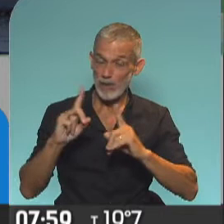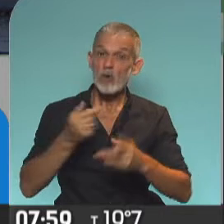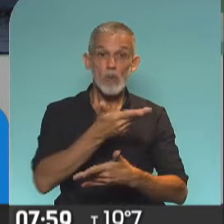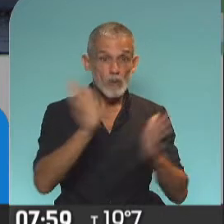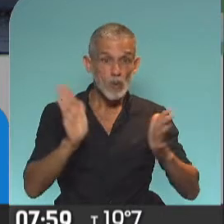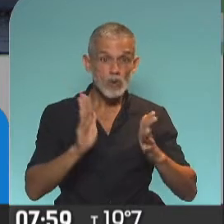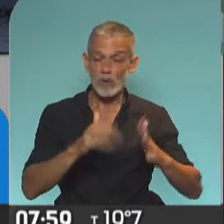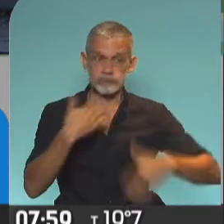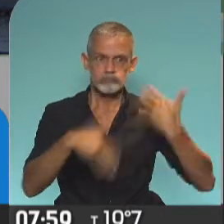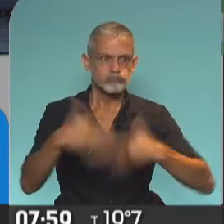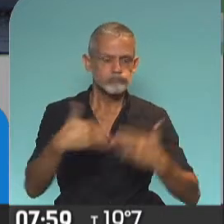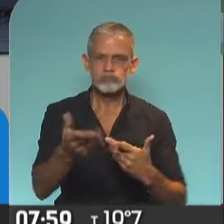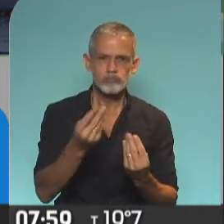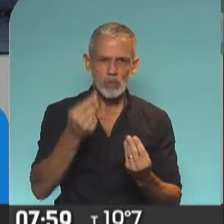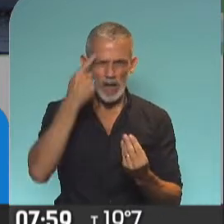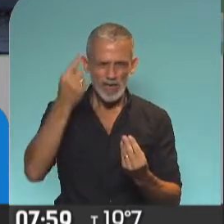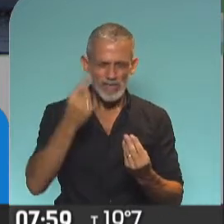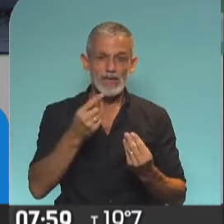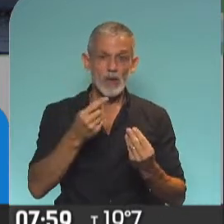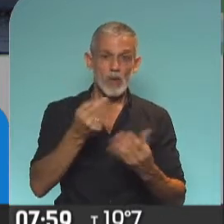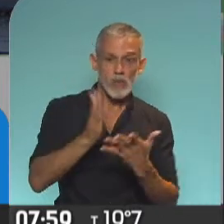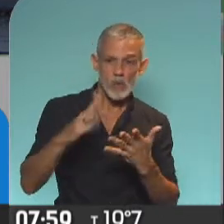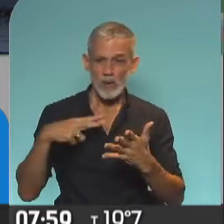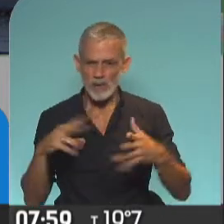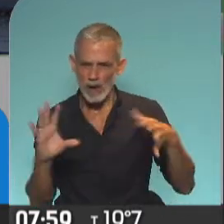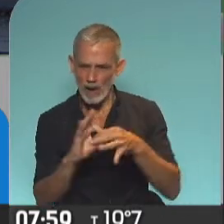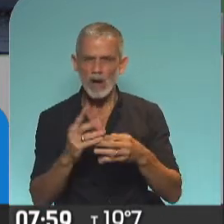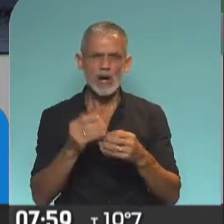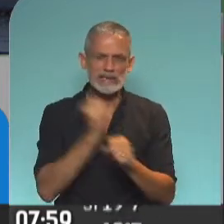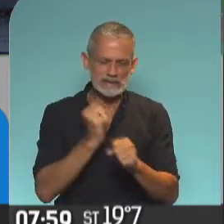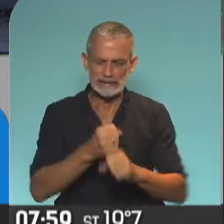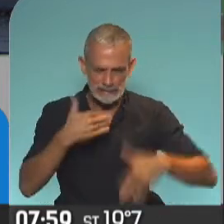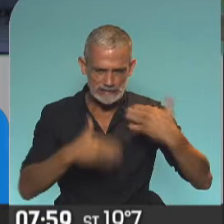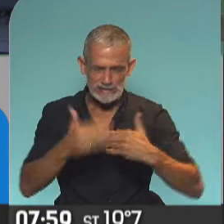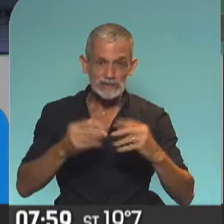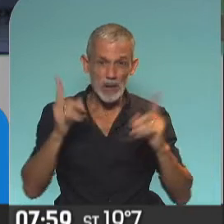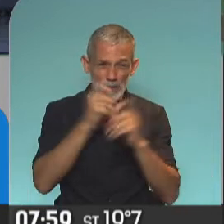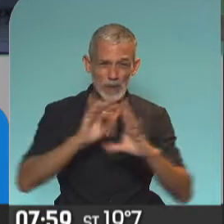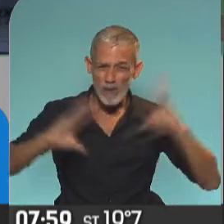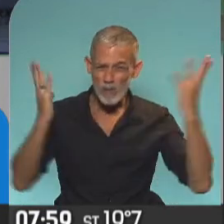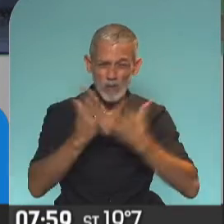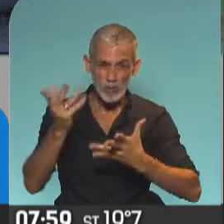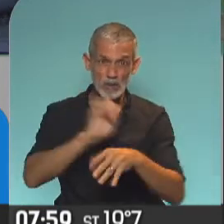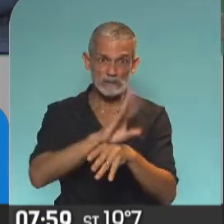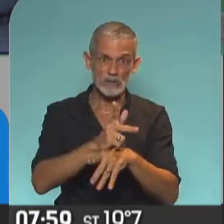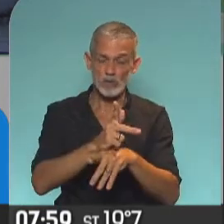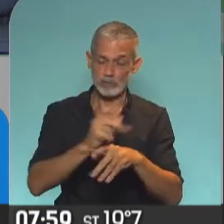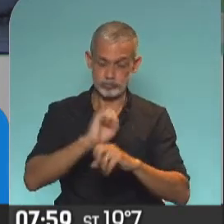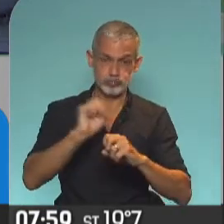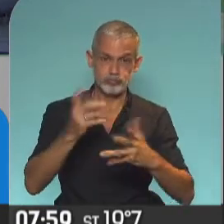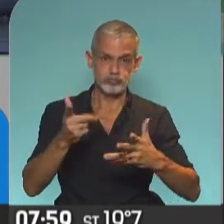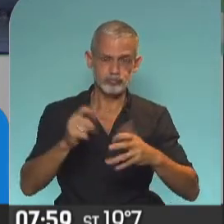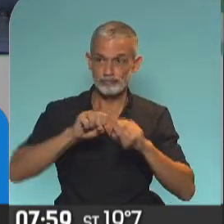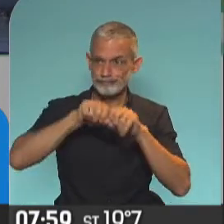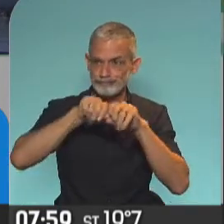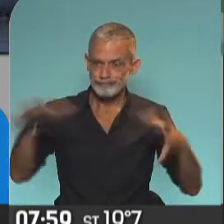laboratorios públicos e iniciativas públicos, privadas, se pusieron a trabajar en un problema mundial, en un problema que justamente es una